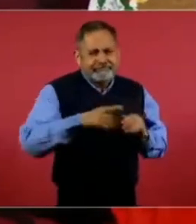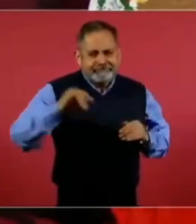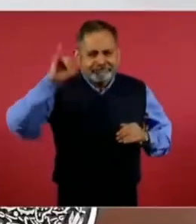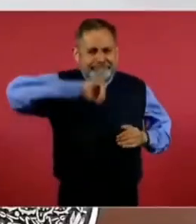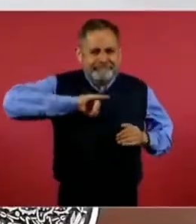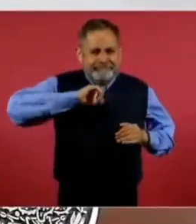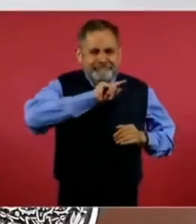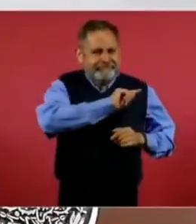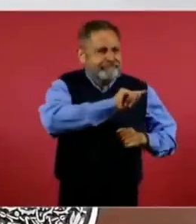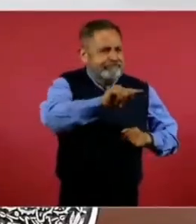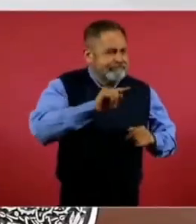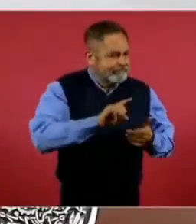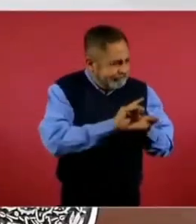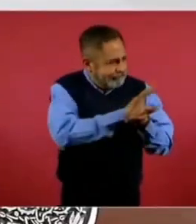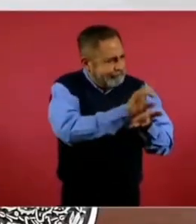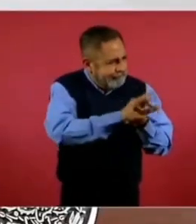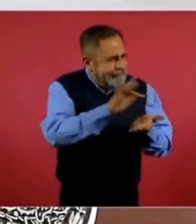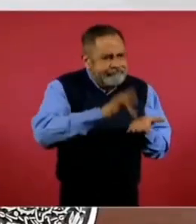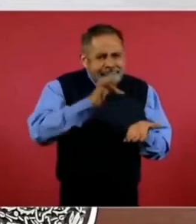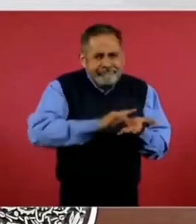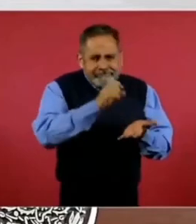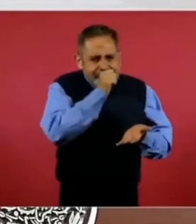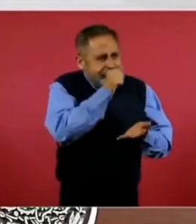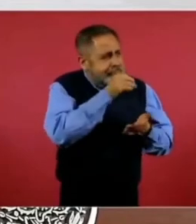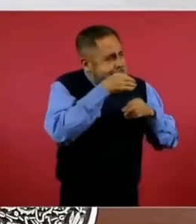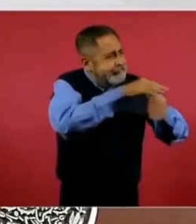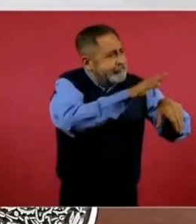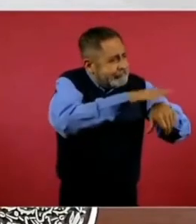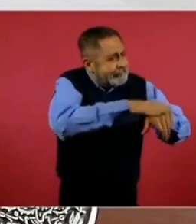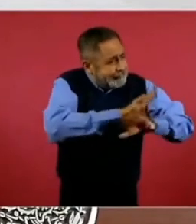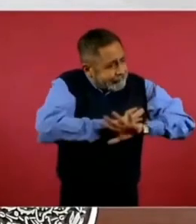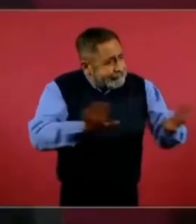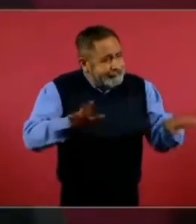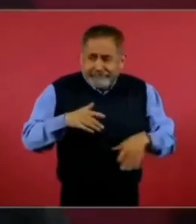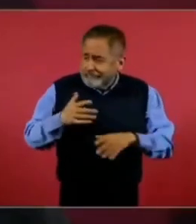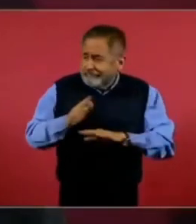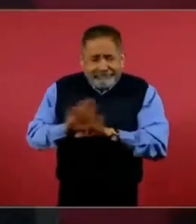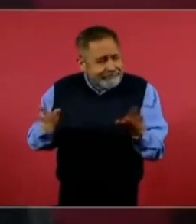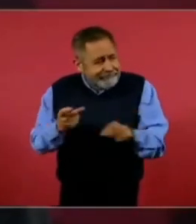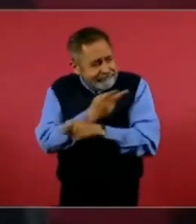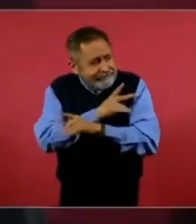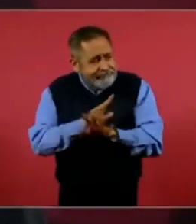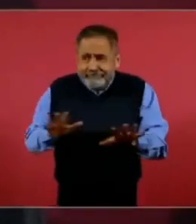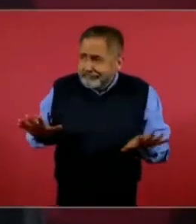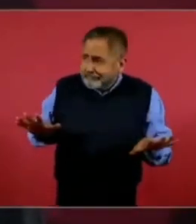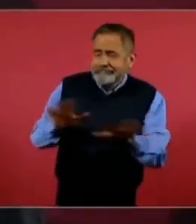avisándoles de que eso ya cambió.